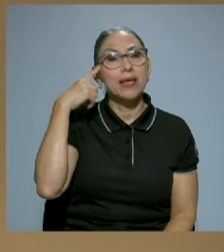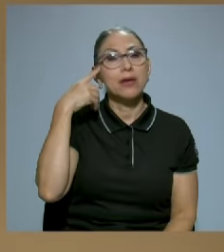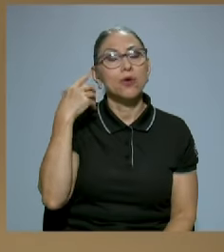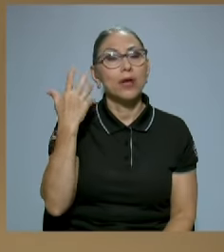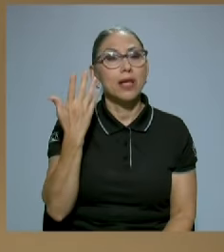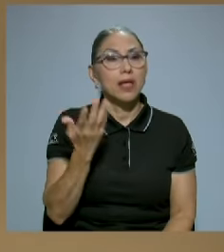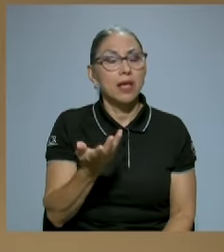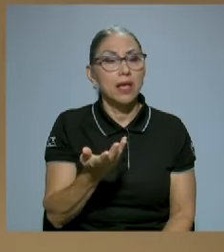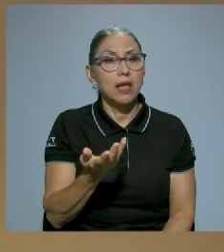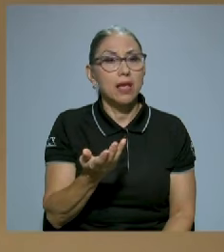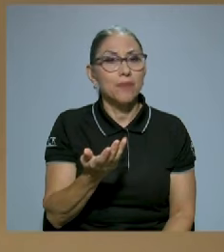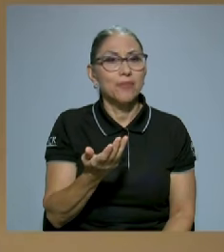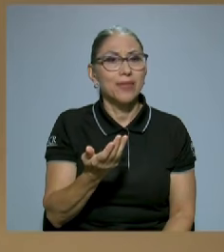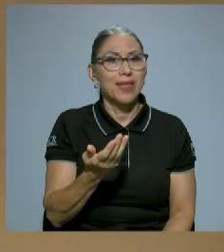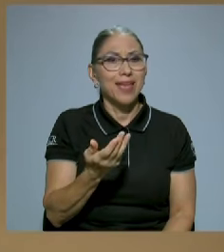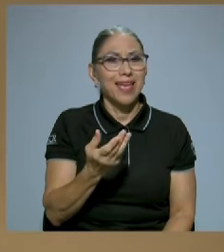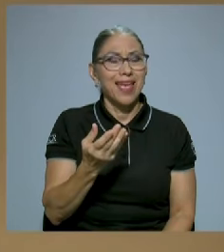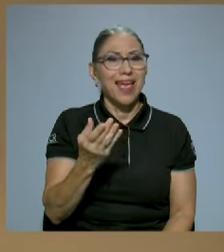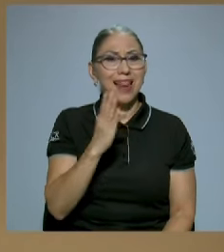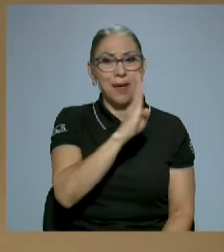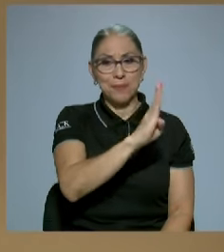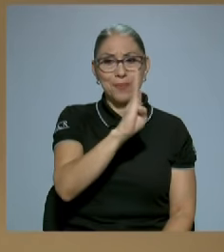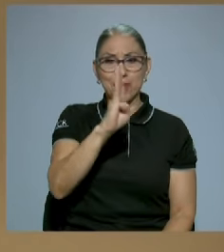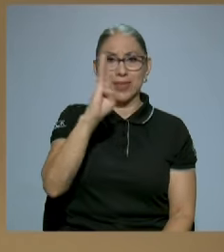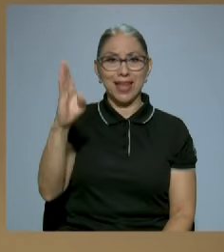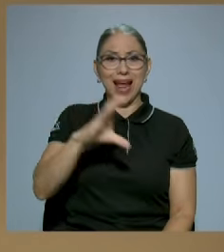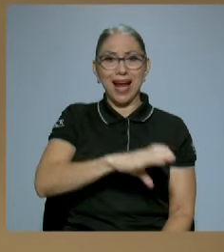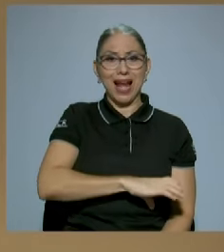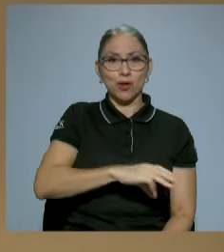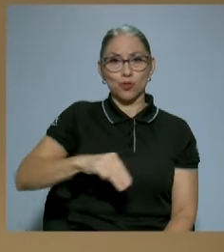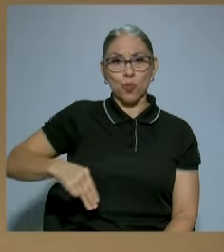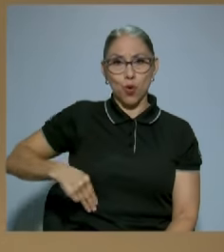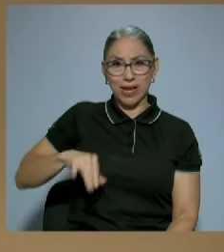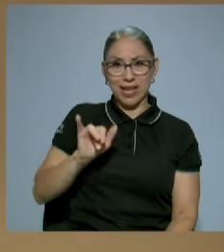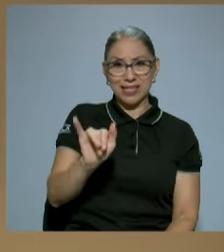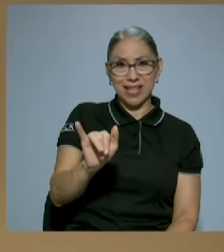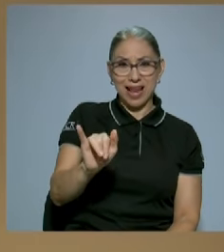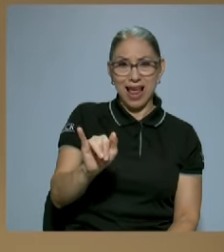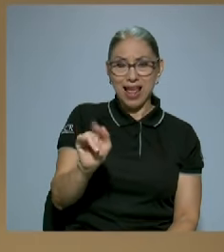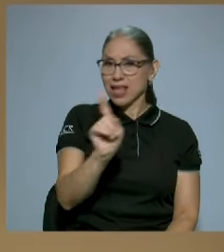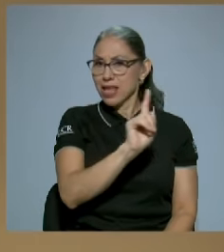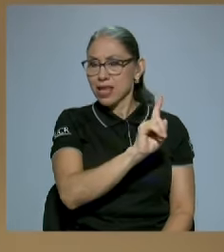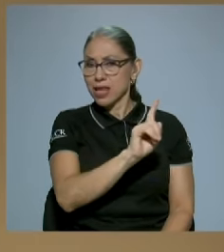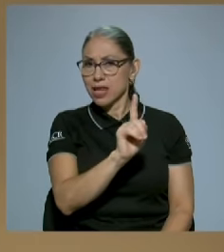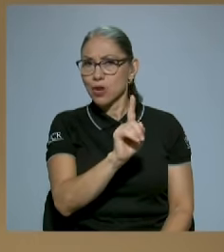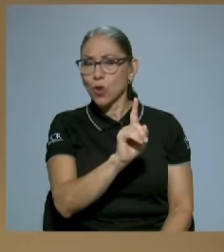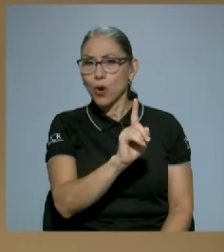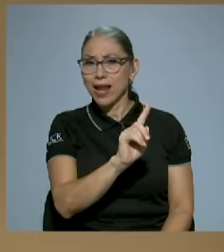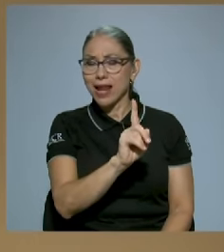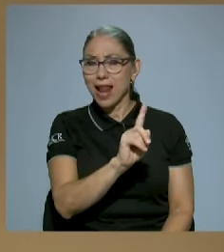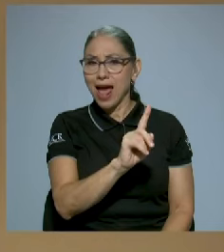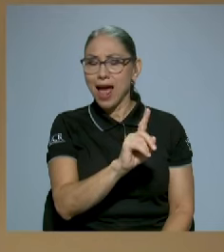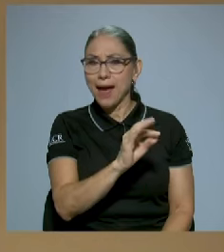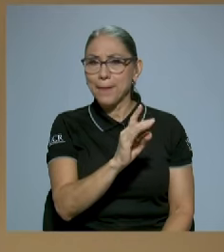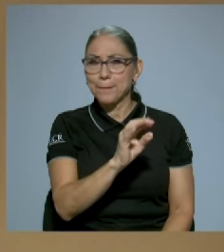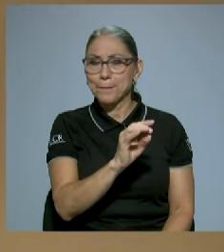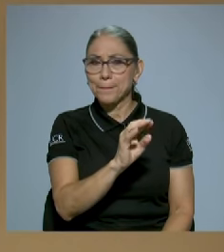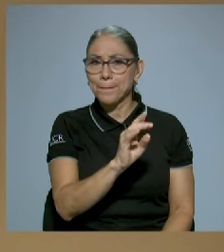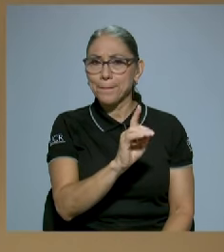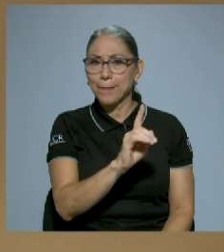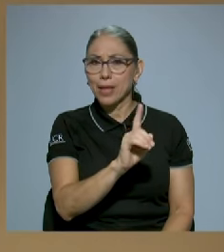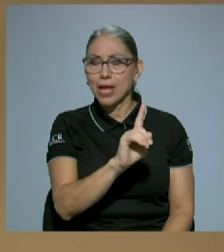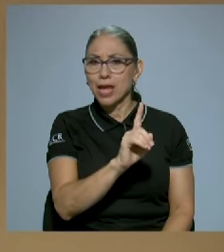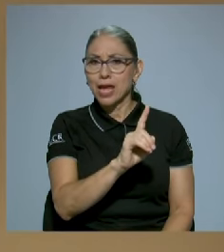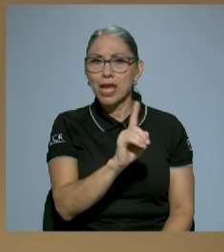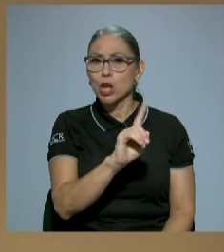es en la Carlos Monge donde estará, y no en la Fabio... en la... en la